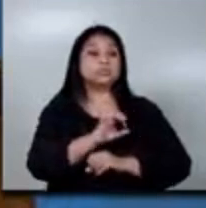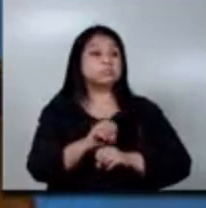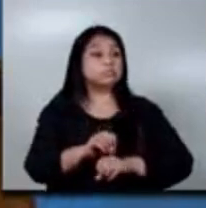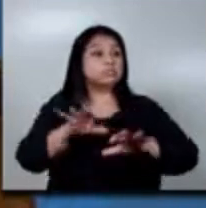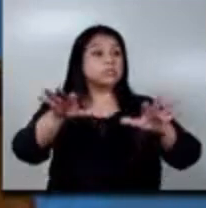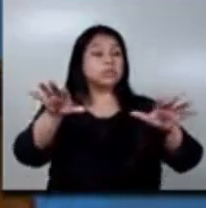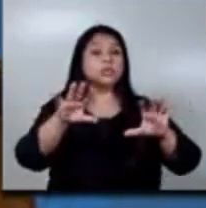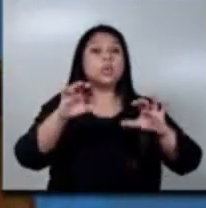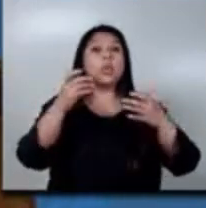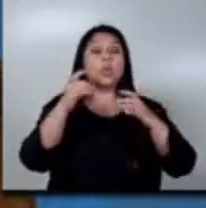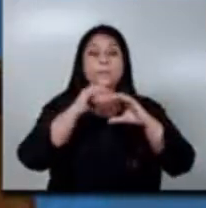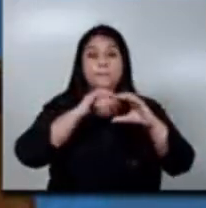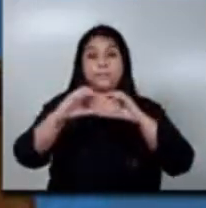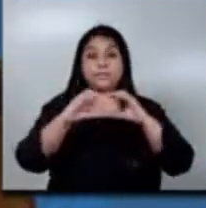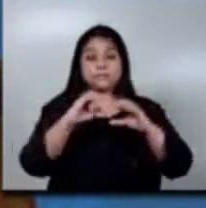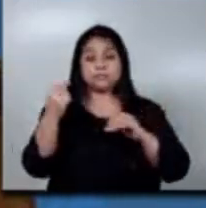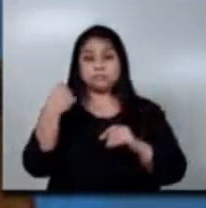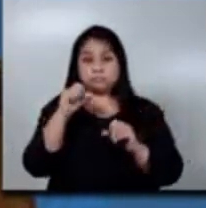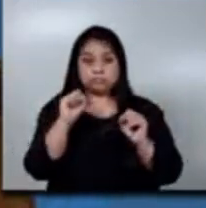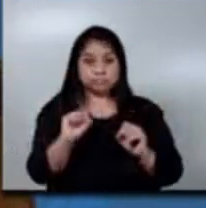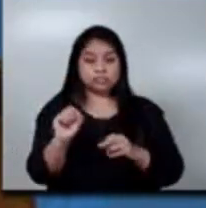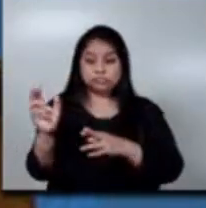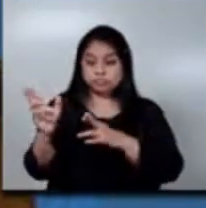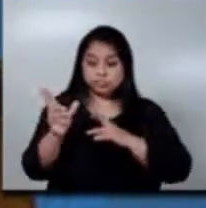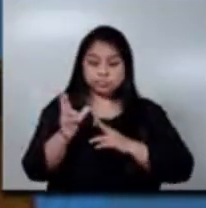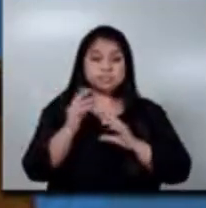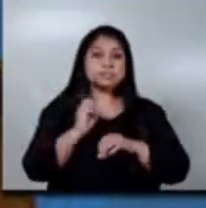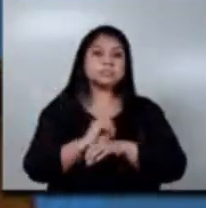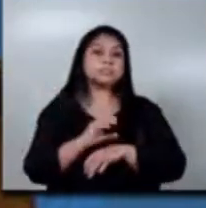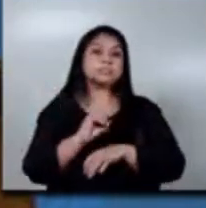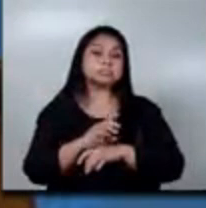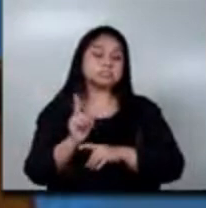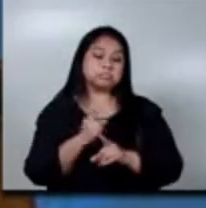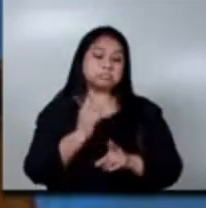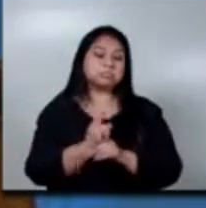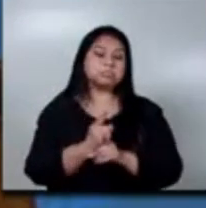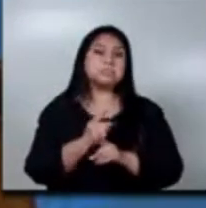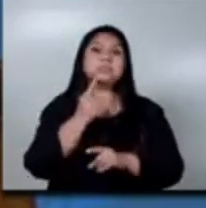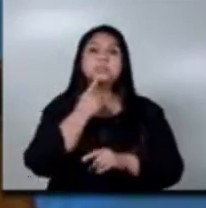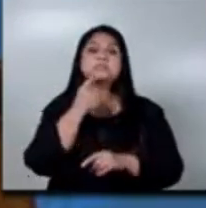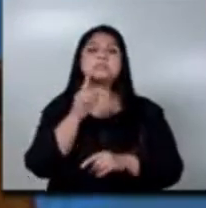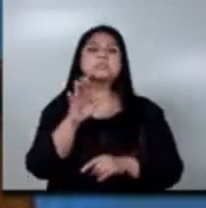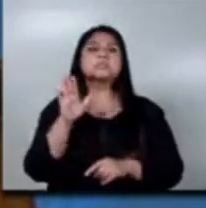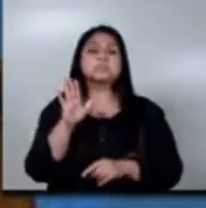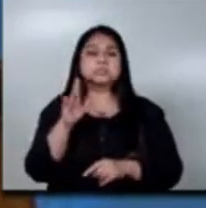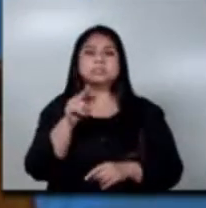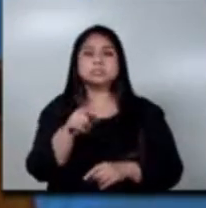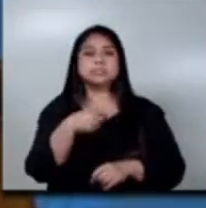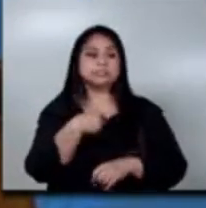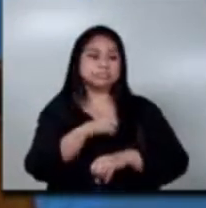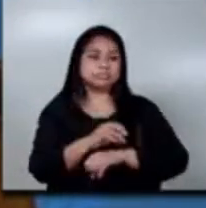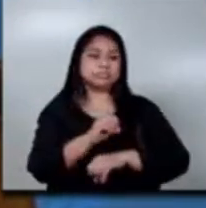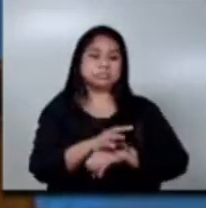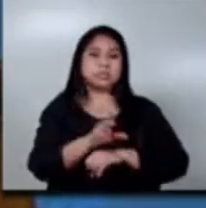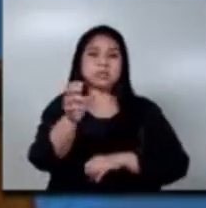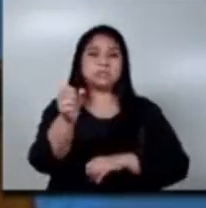para que puedan recibir la asesoría correspondiente y cumplir con esta obligación fomentando también